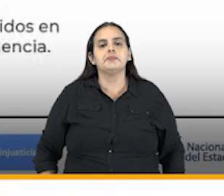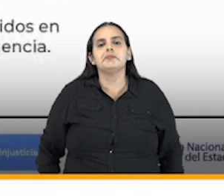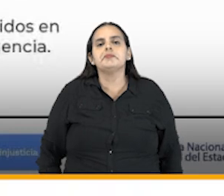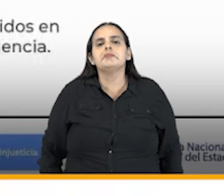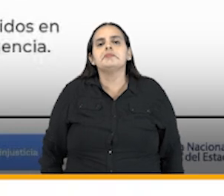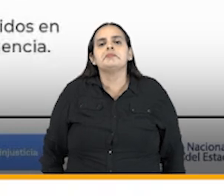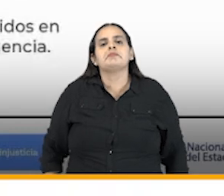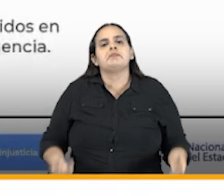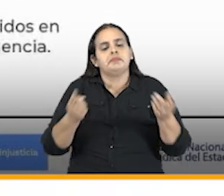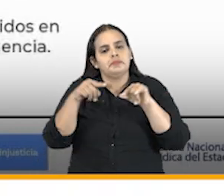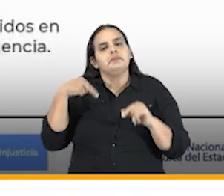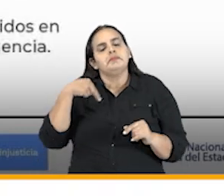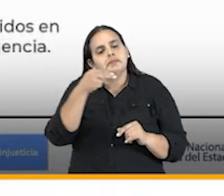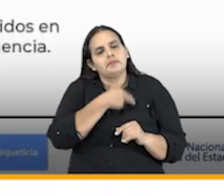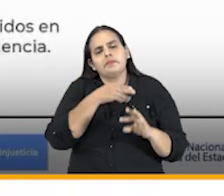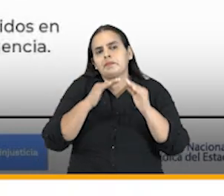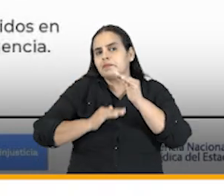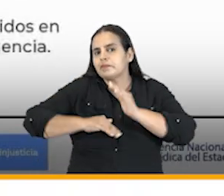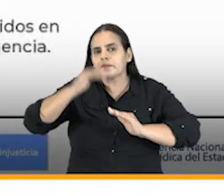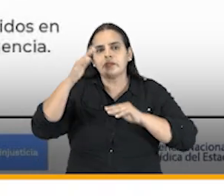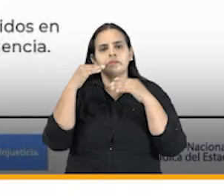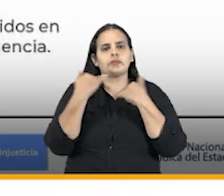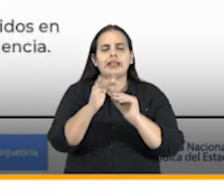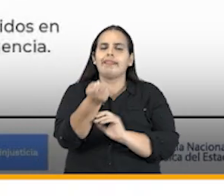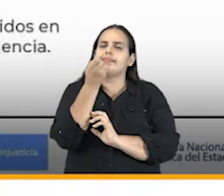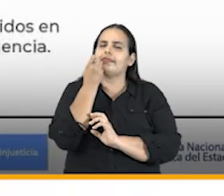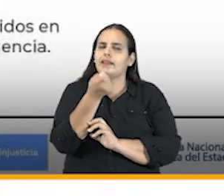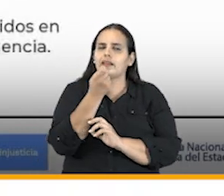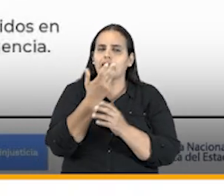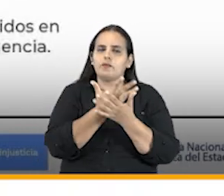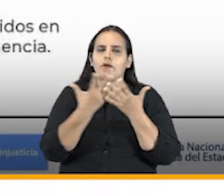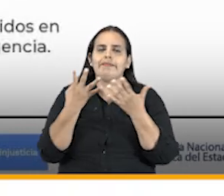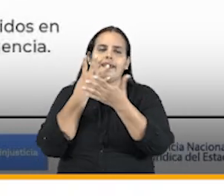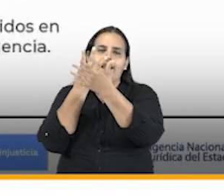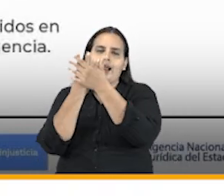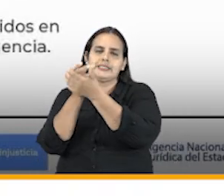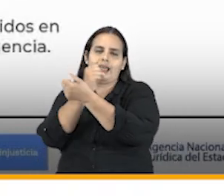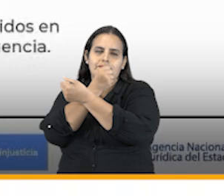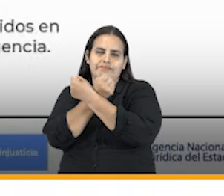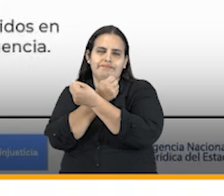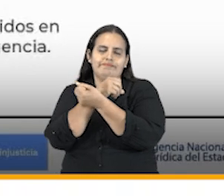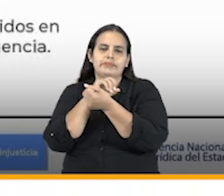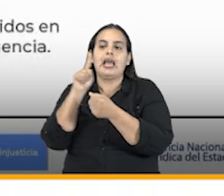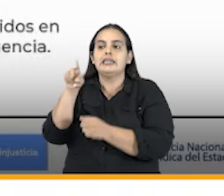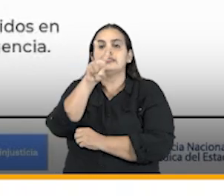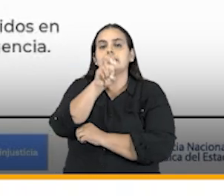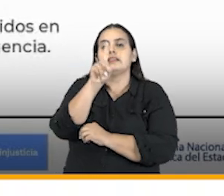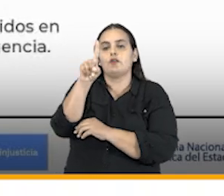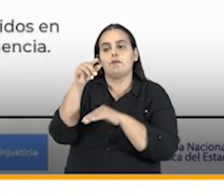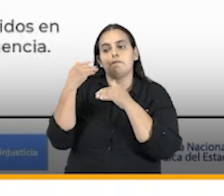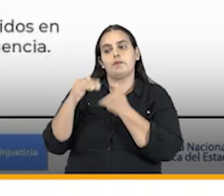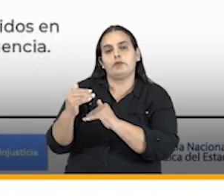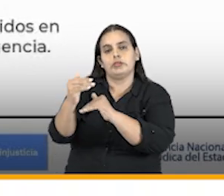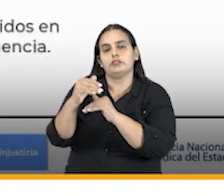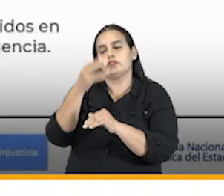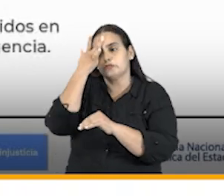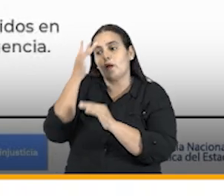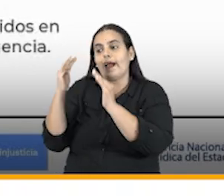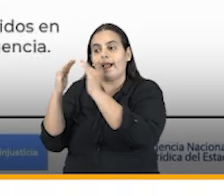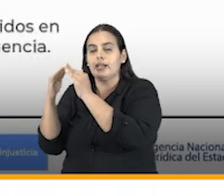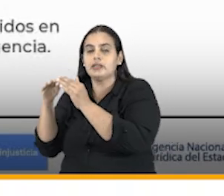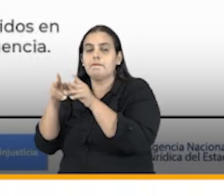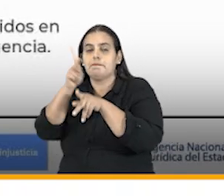también tenemos procesos muy relevantes muy delicados en materia de hacinamiento carcelario 71 procesos de desplazamiento